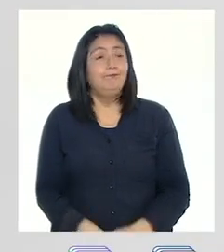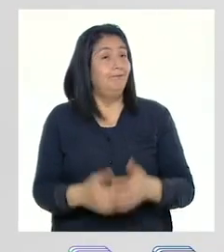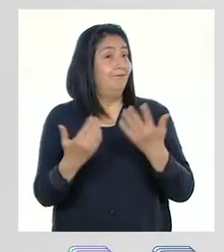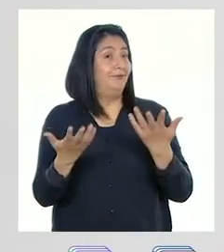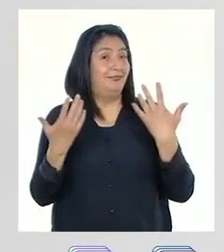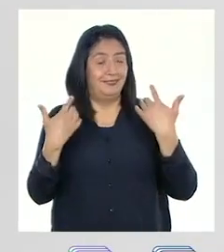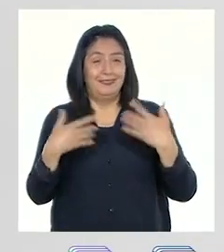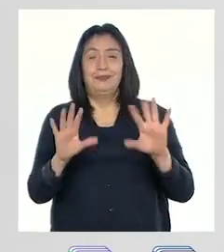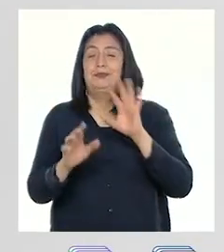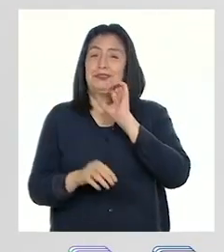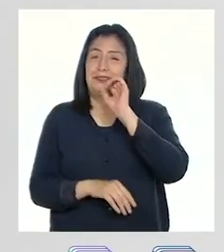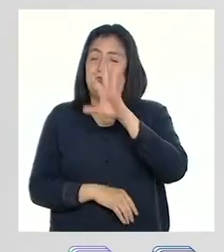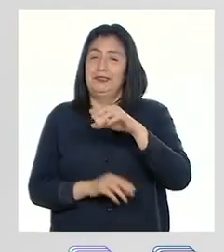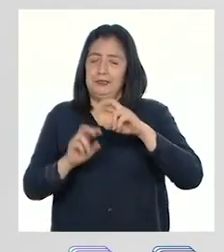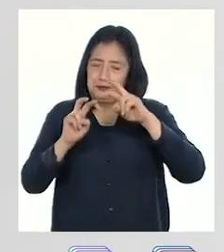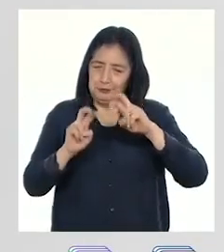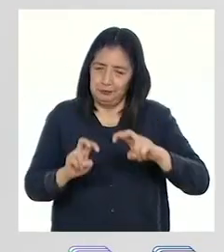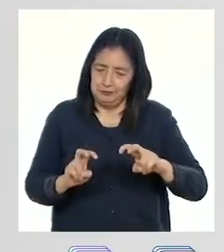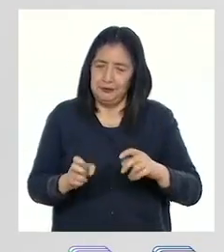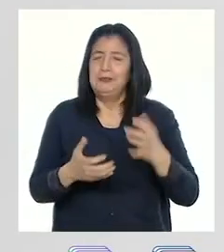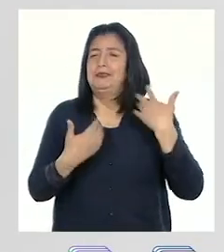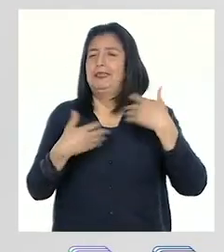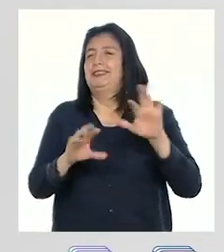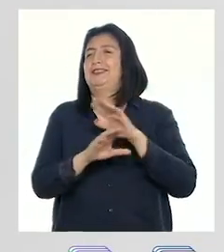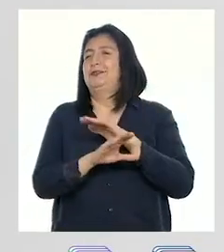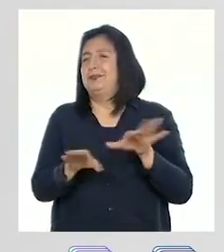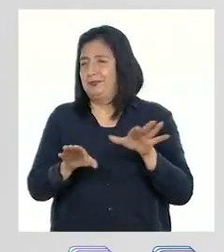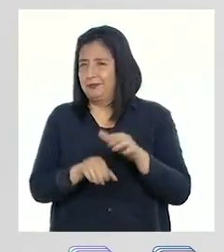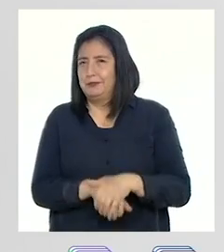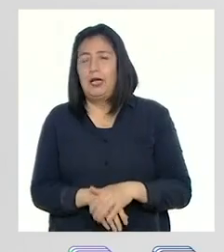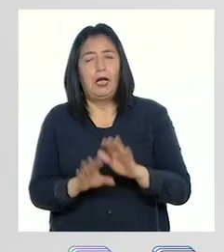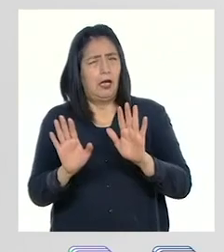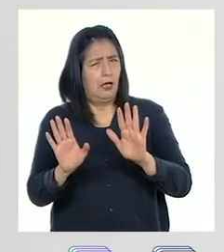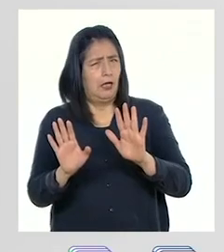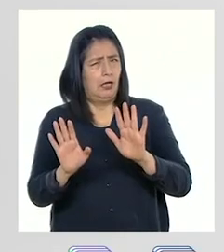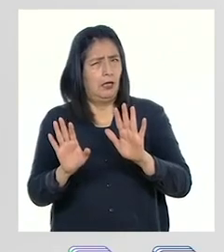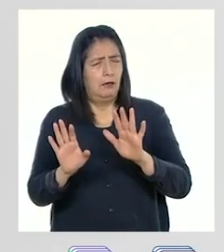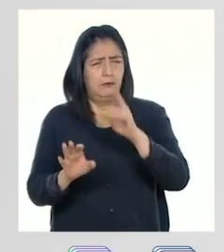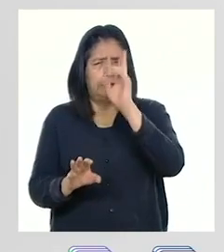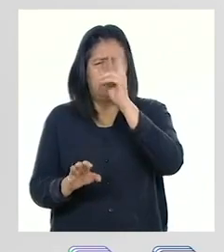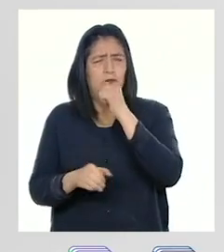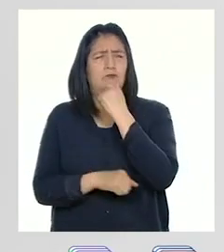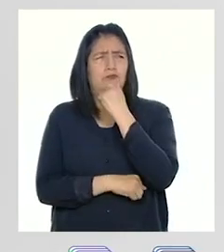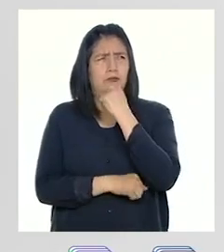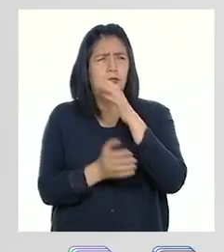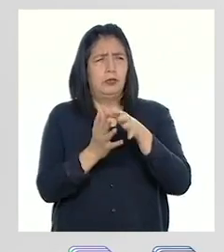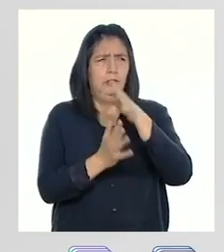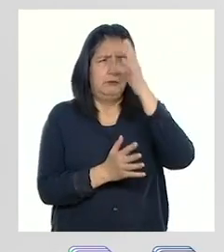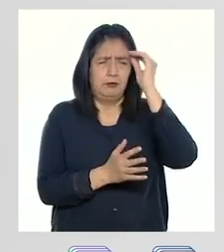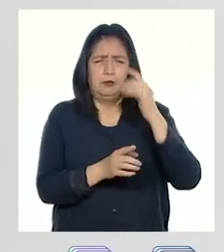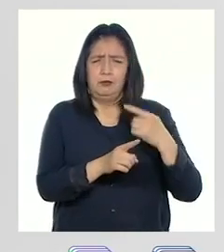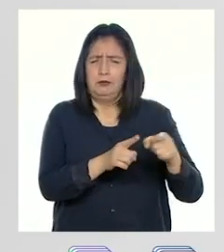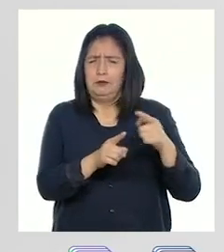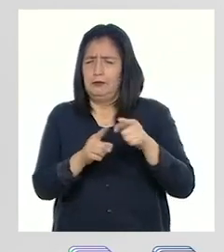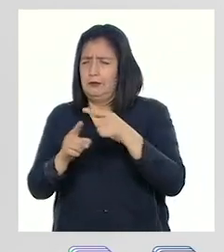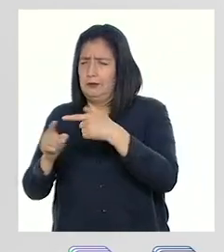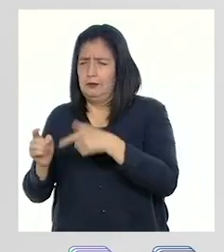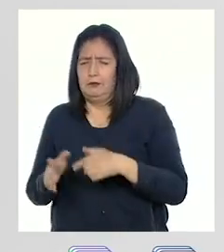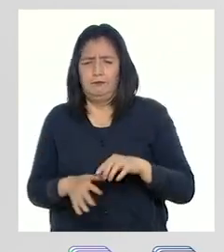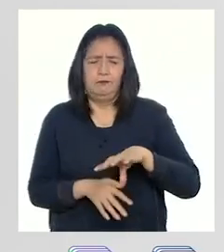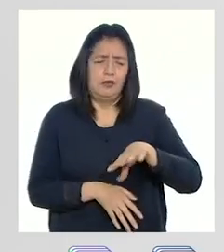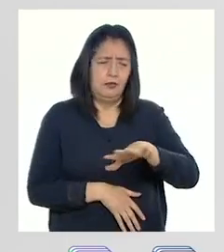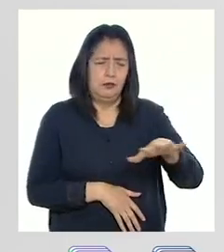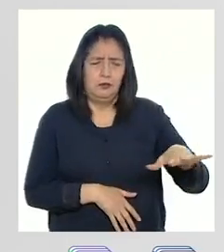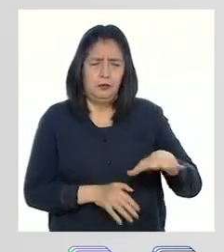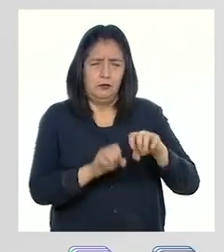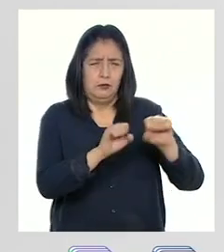Ahora sí podemos decir que la investigación está concluida. Pero, profesor, hemos aprendido que los diversos componentes de los